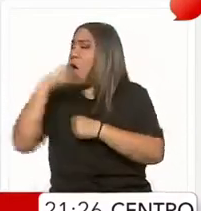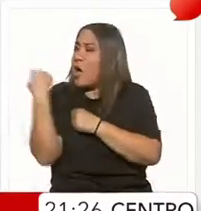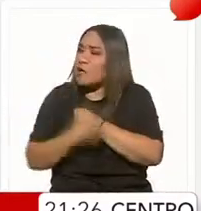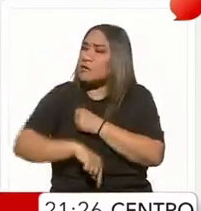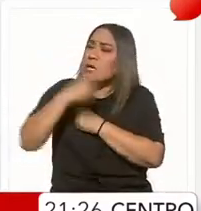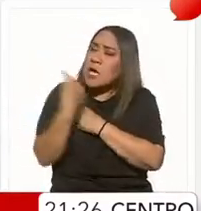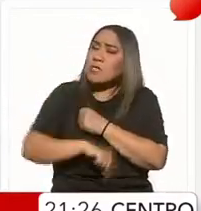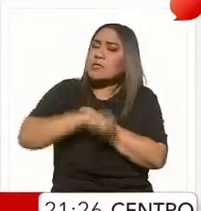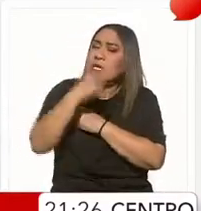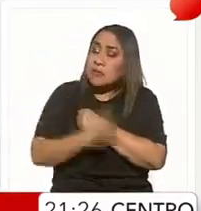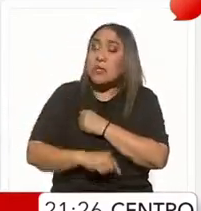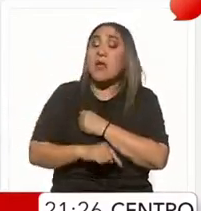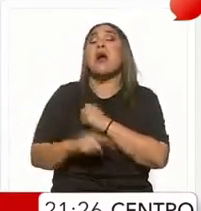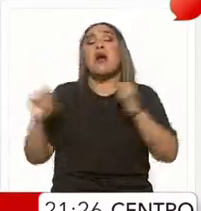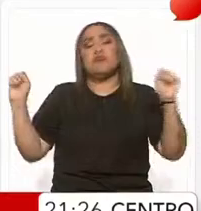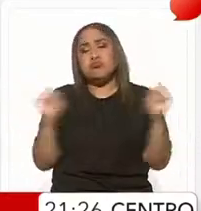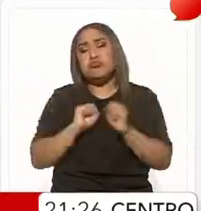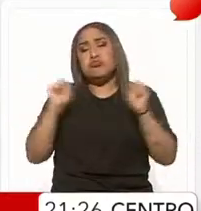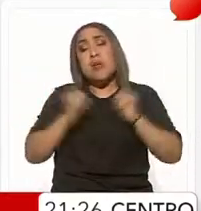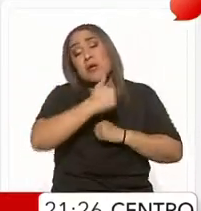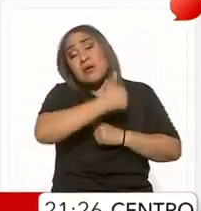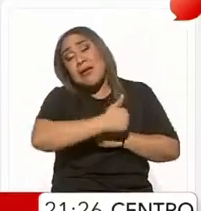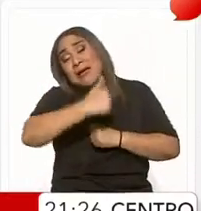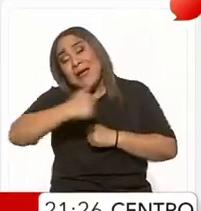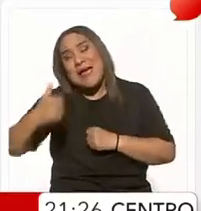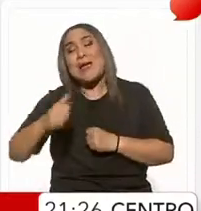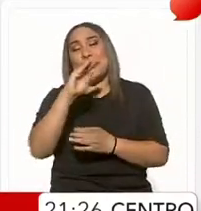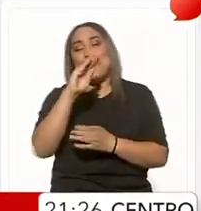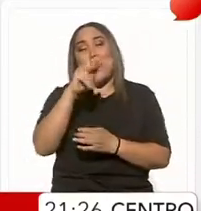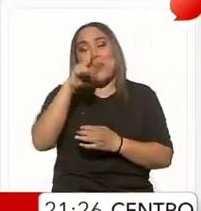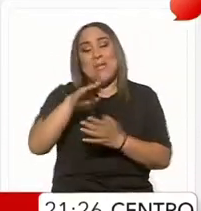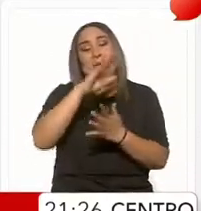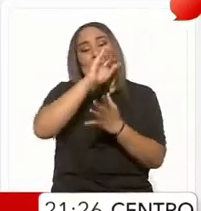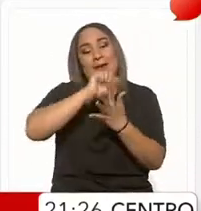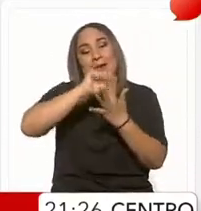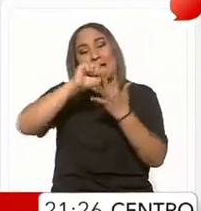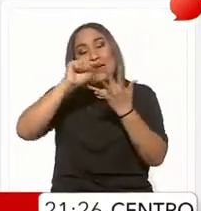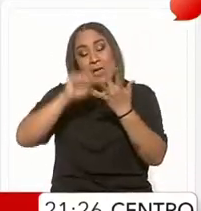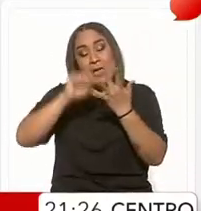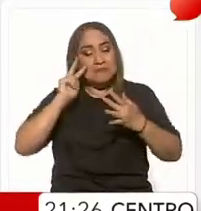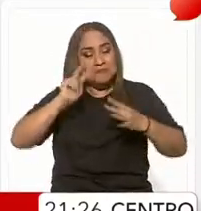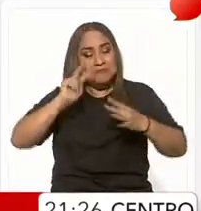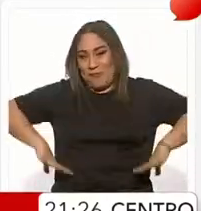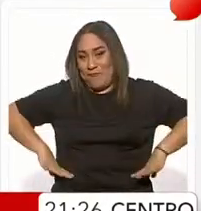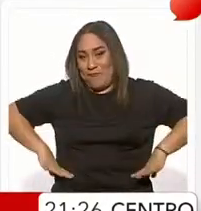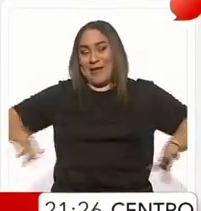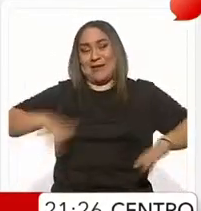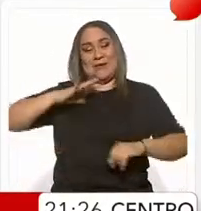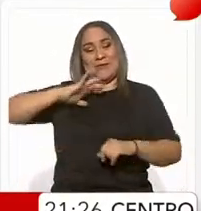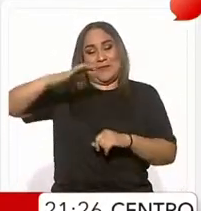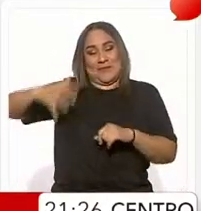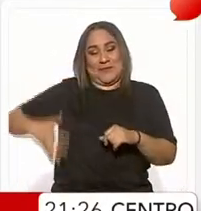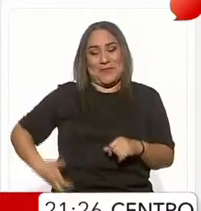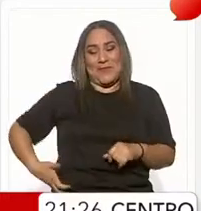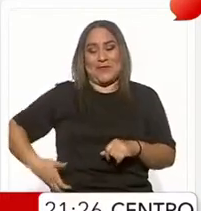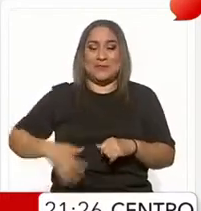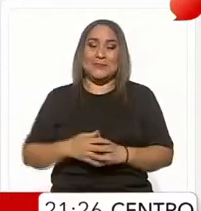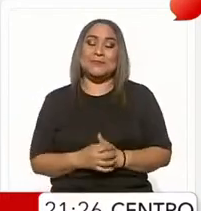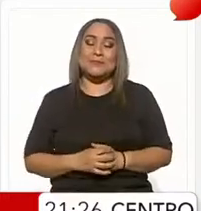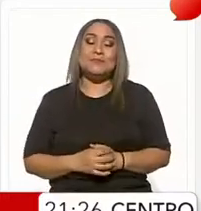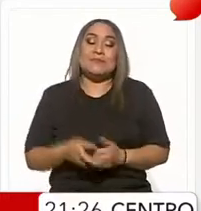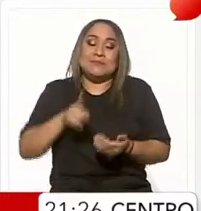Cada una recorrió alrededor de 90 kilómetros portando con orgullo sus faldas largas y anchas con dobleces,